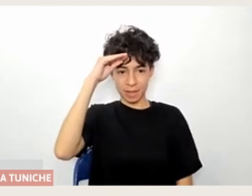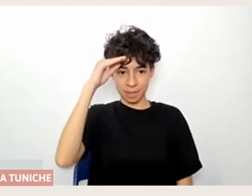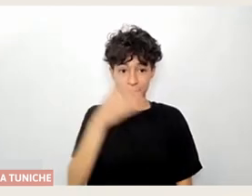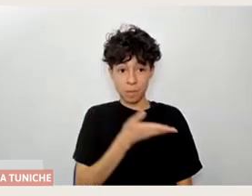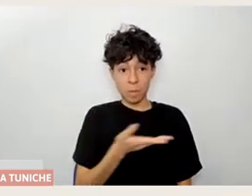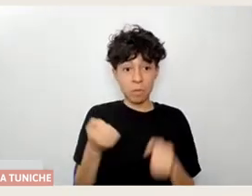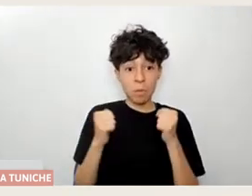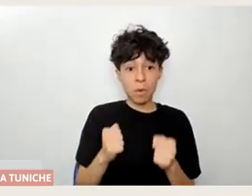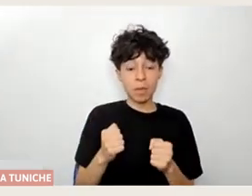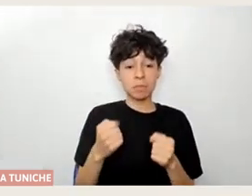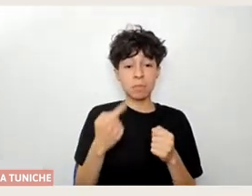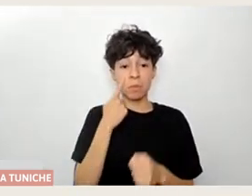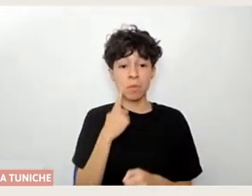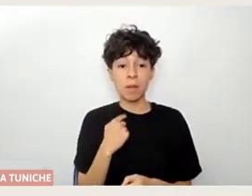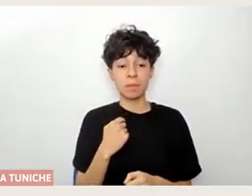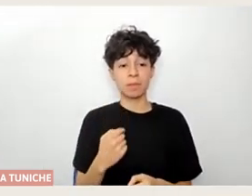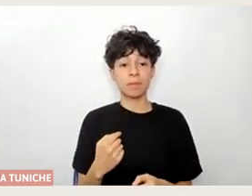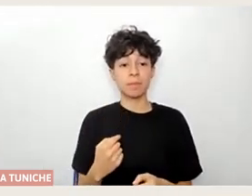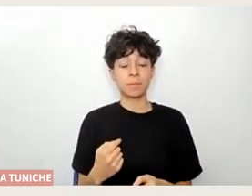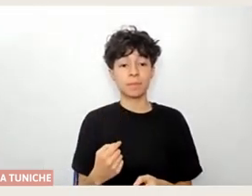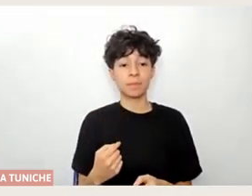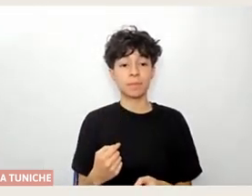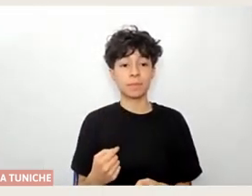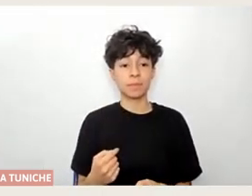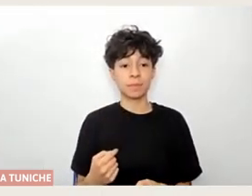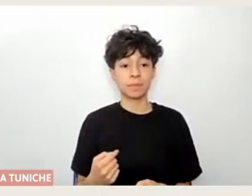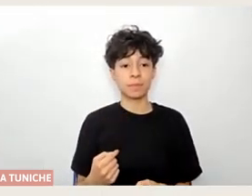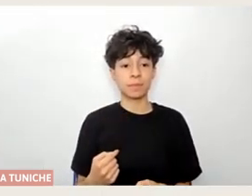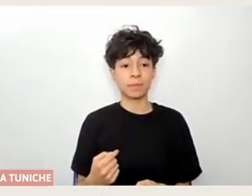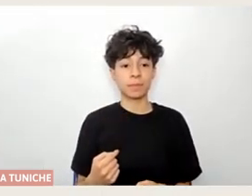ustedes sientan necesario y este es un ejercicio